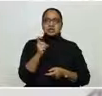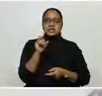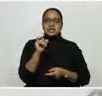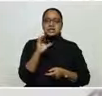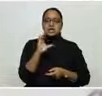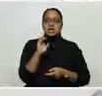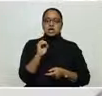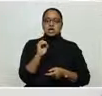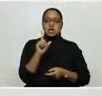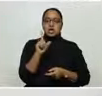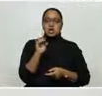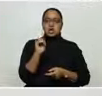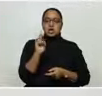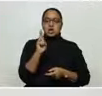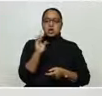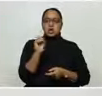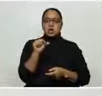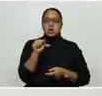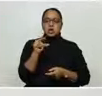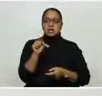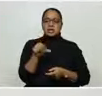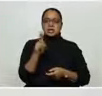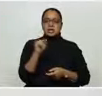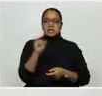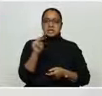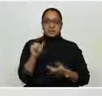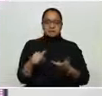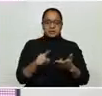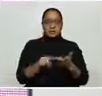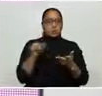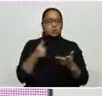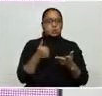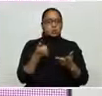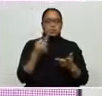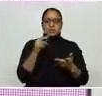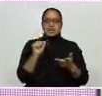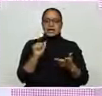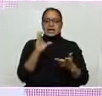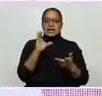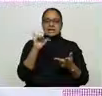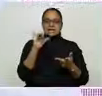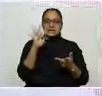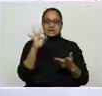zinc y también con la citromexina, que es un